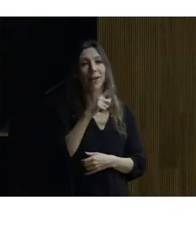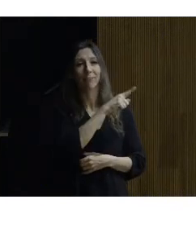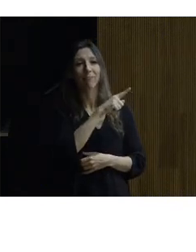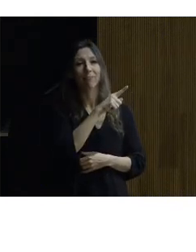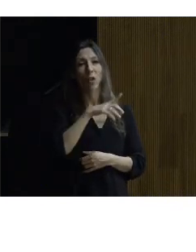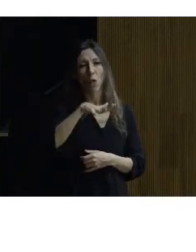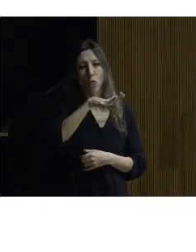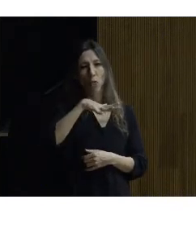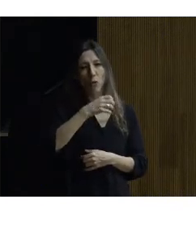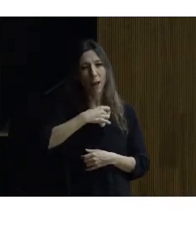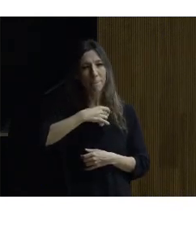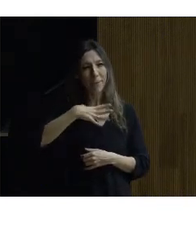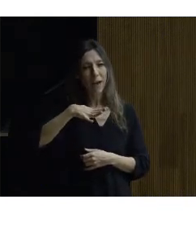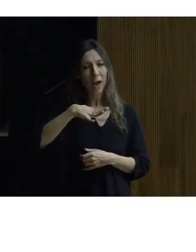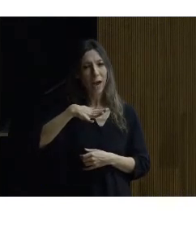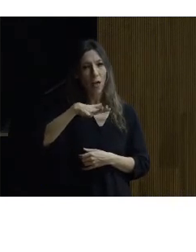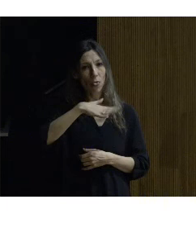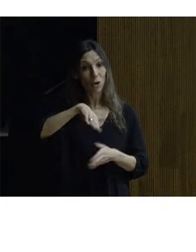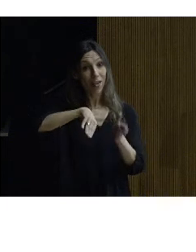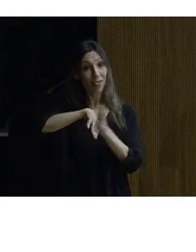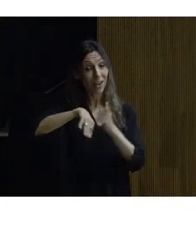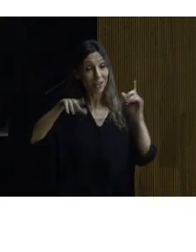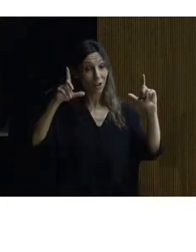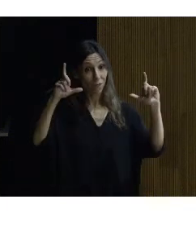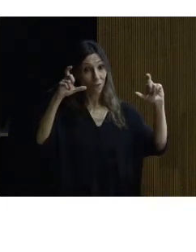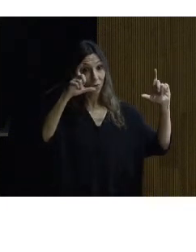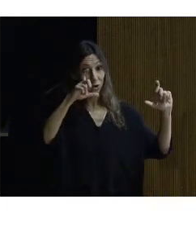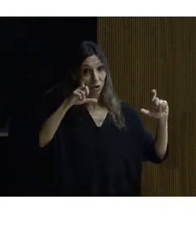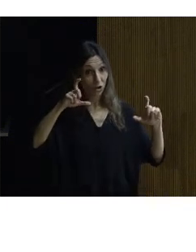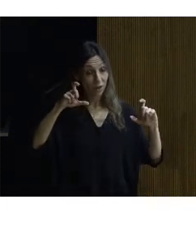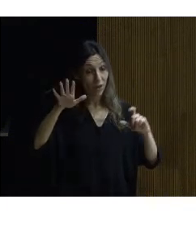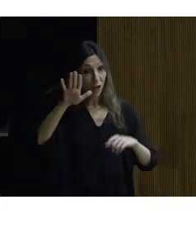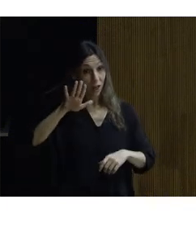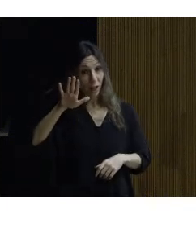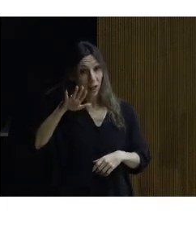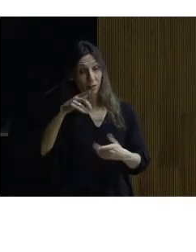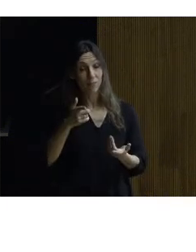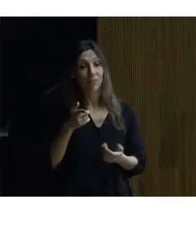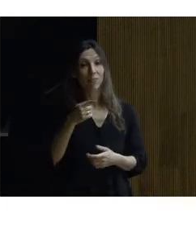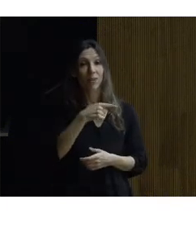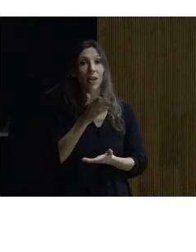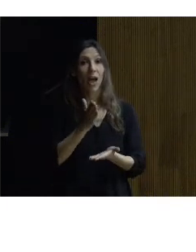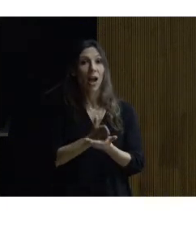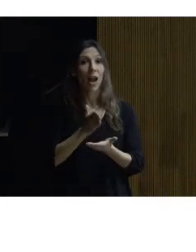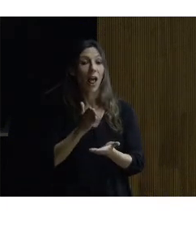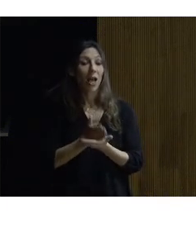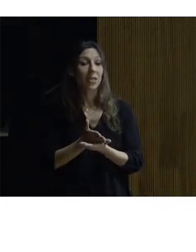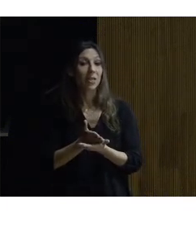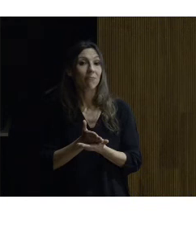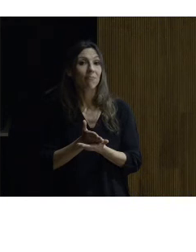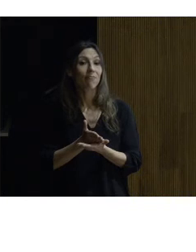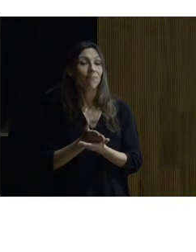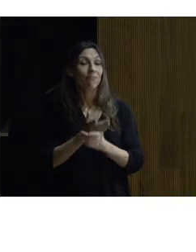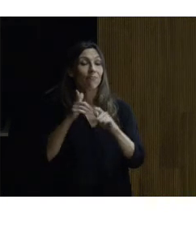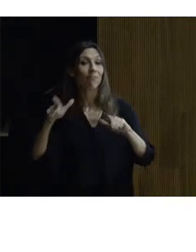tenemos en el lado derecho de la fotografía y aquí en este caso en el aula didáctica lo que hicimos fue colocar el